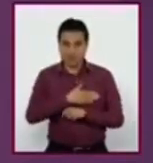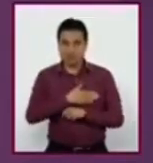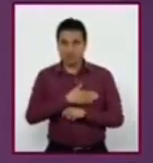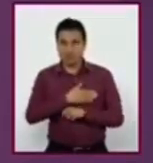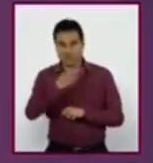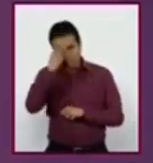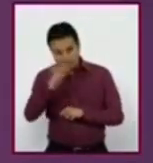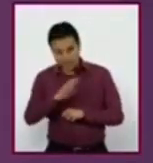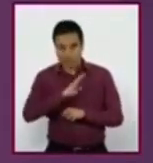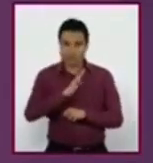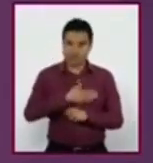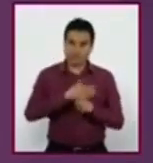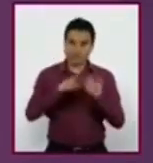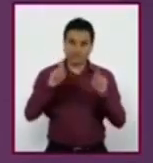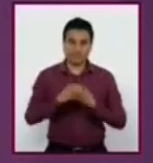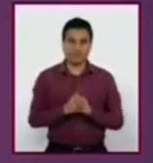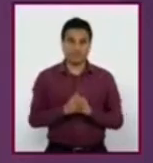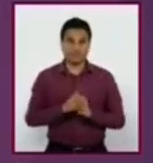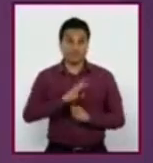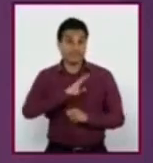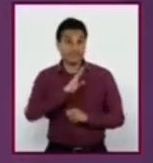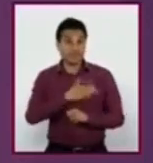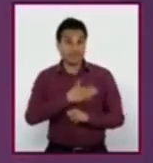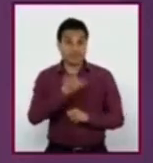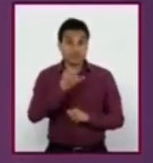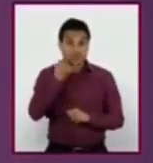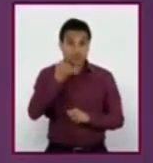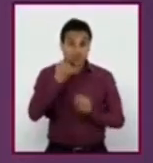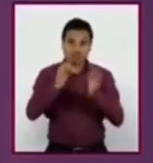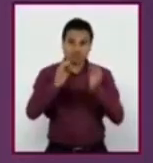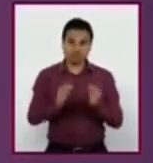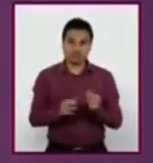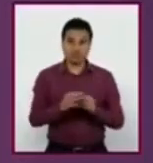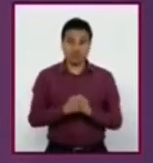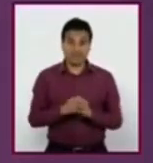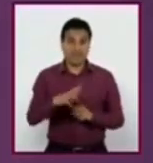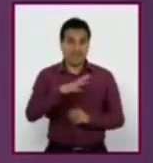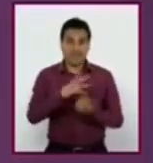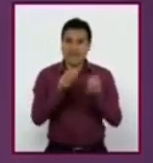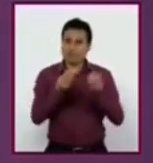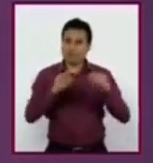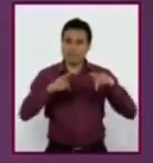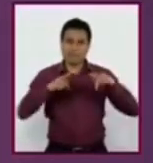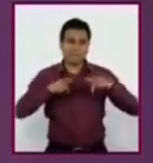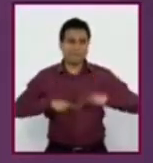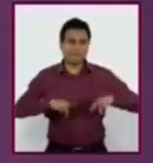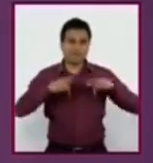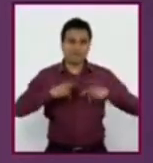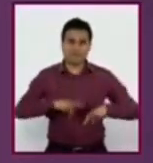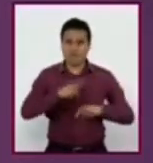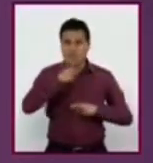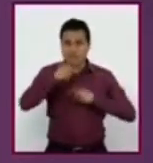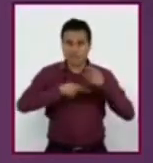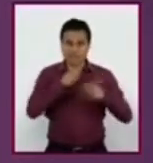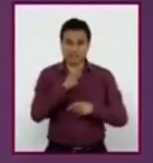de España al español de aquí. ¿Sabías que el idioma español es una de las tres lenguas con mayor número de hablantes en el mundo? Cuenta con